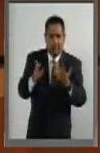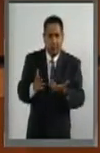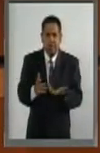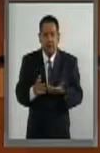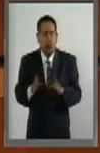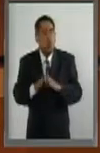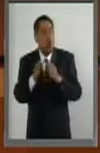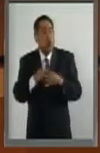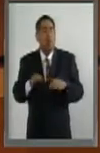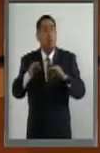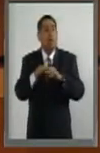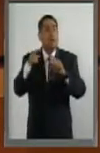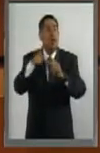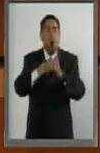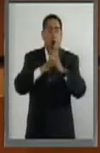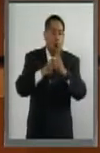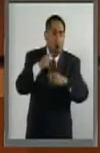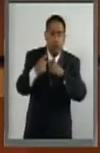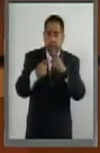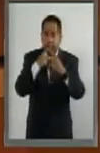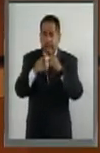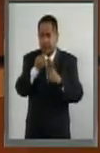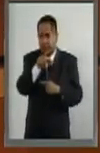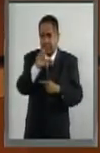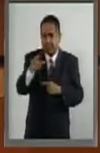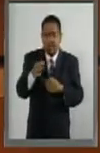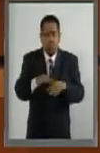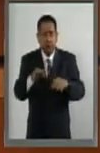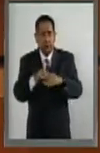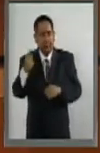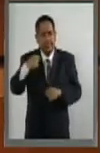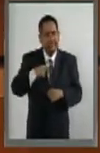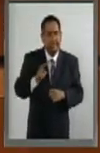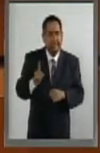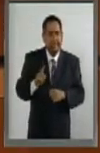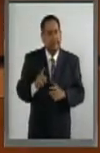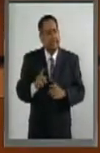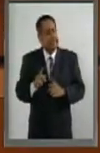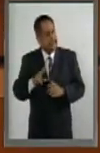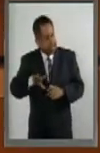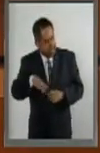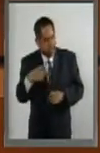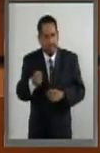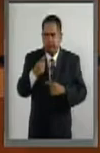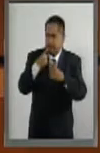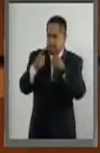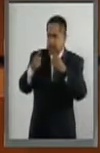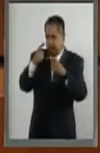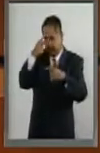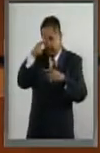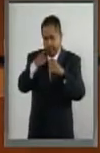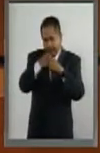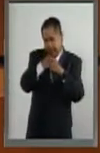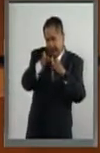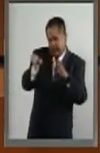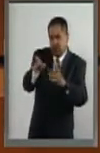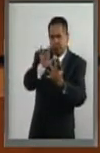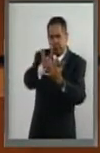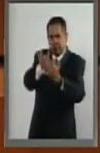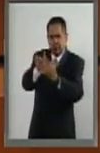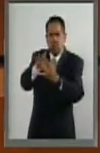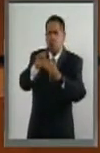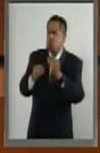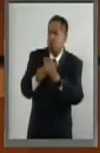como prioridad la renegociación de nuestro tratado, pero al deberle apostar México por la diversificación y por ampliar